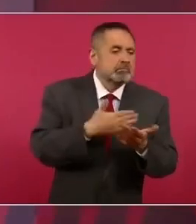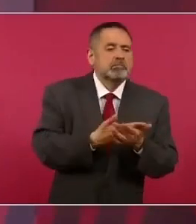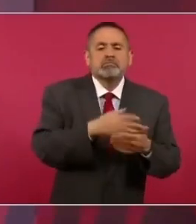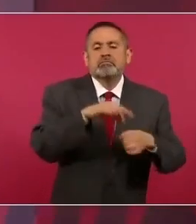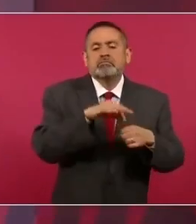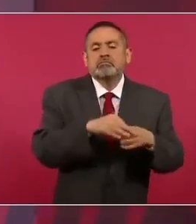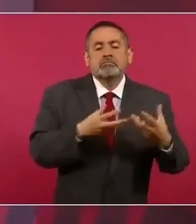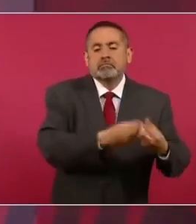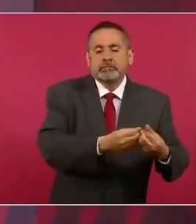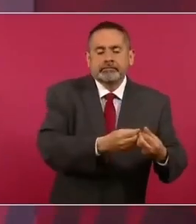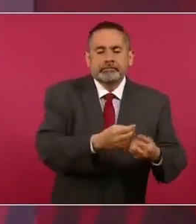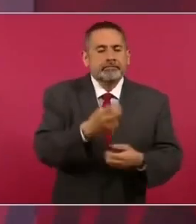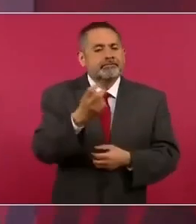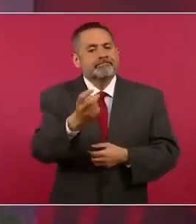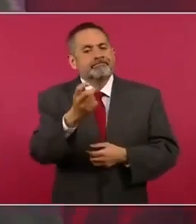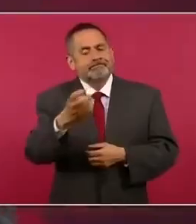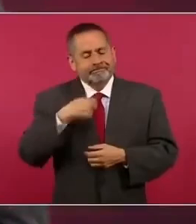porque si